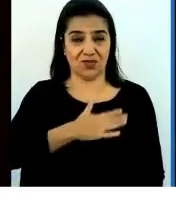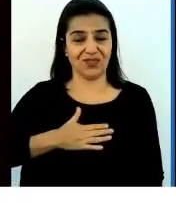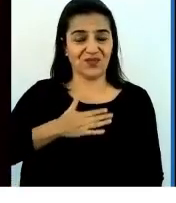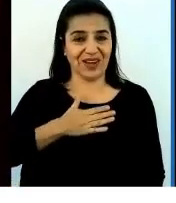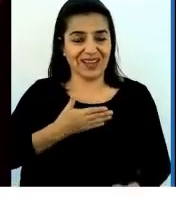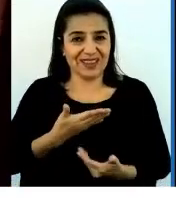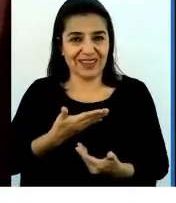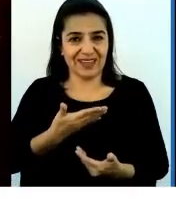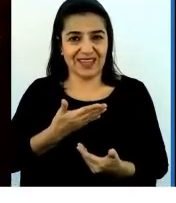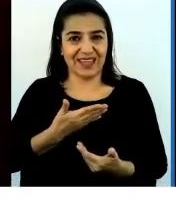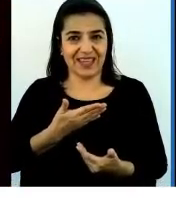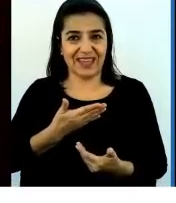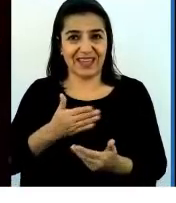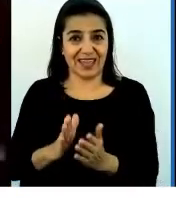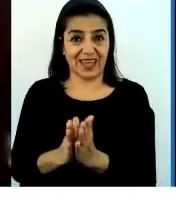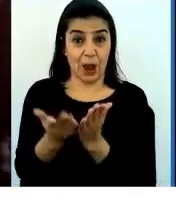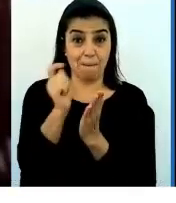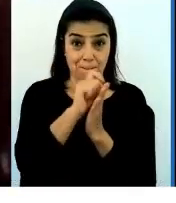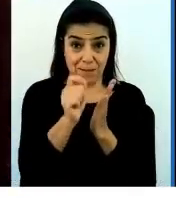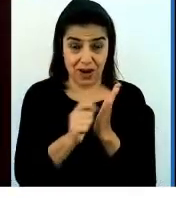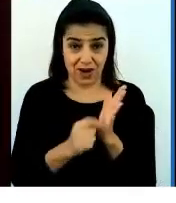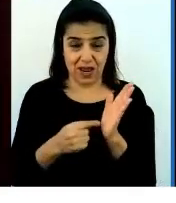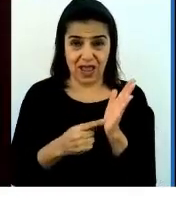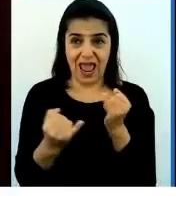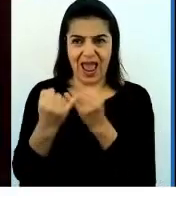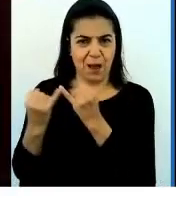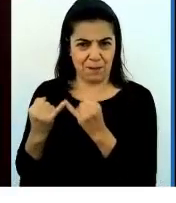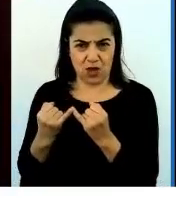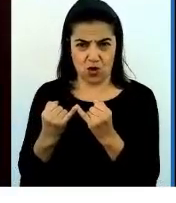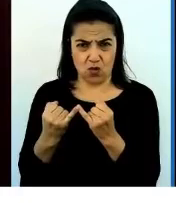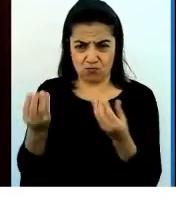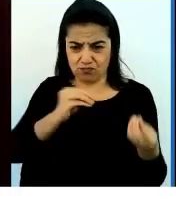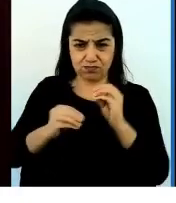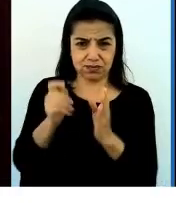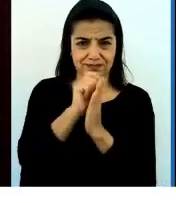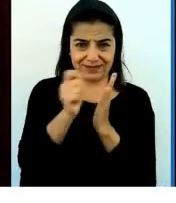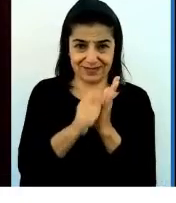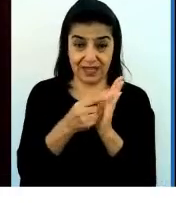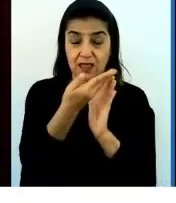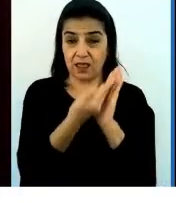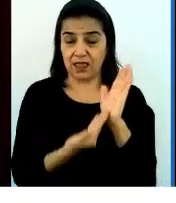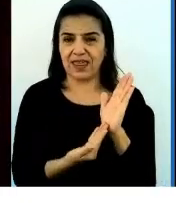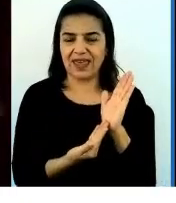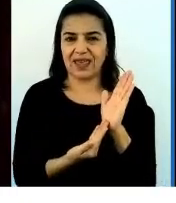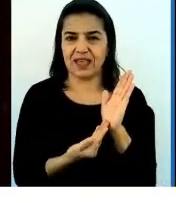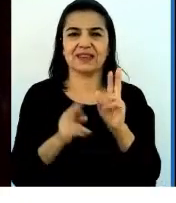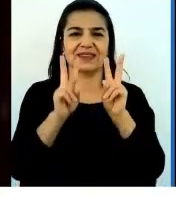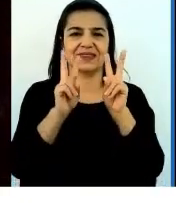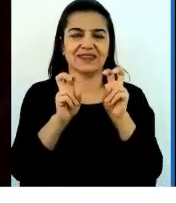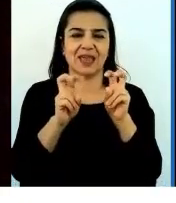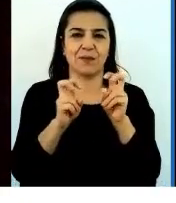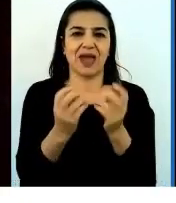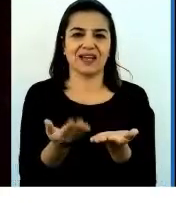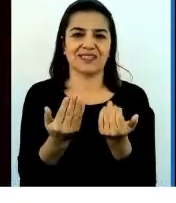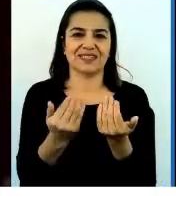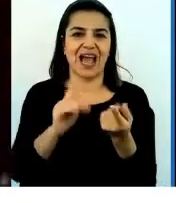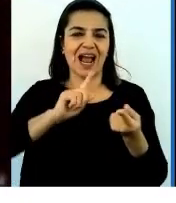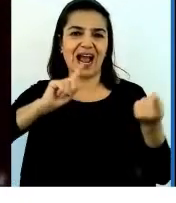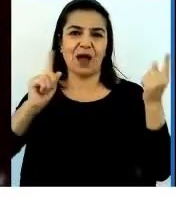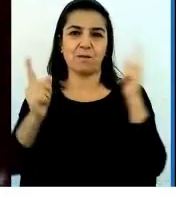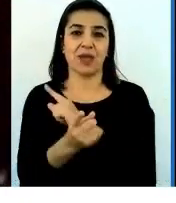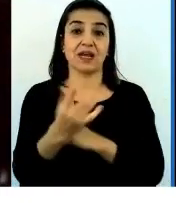escribir con amigos sobre la necesidad de cambiar 50 millones de hectáreas